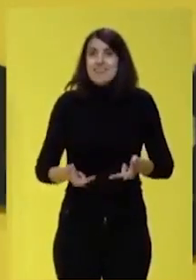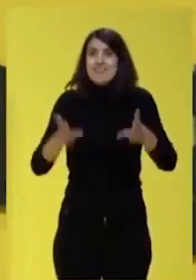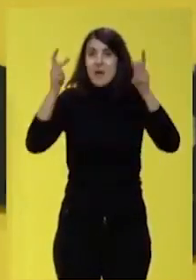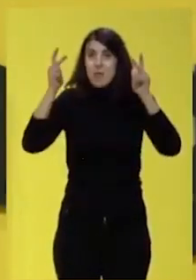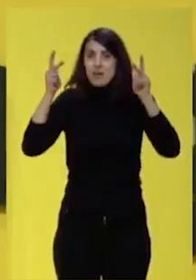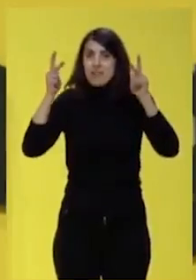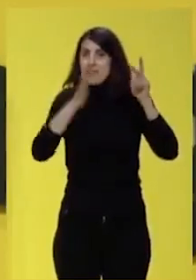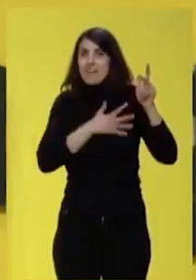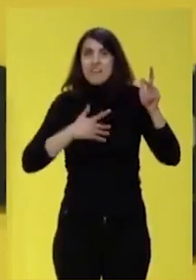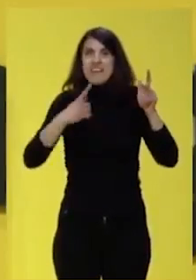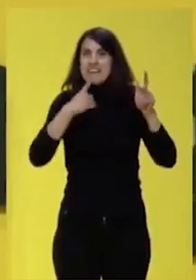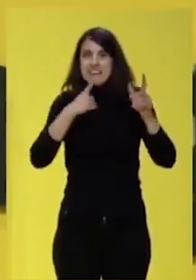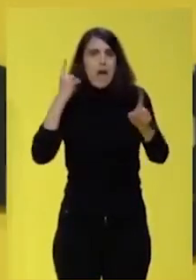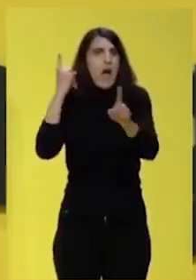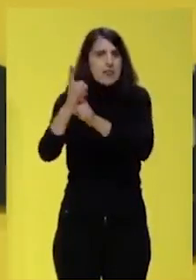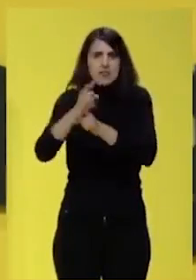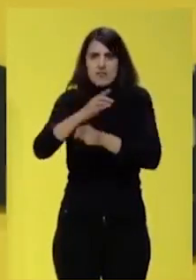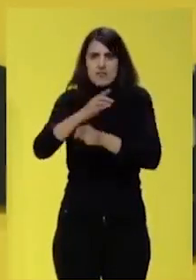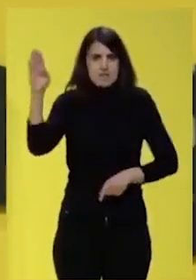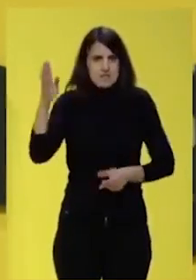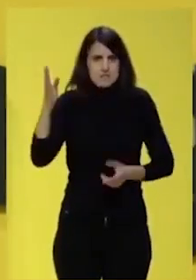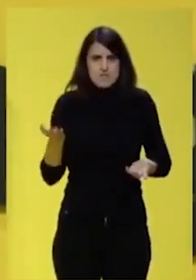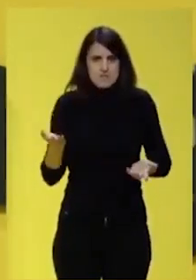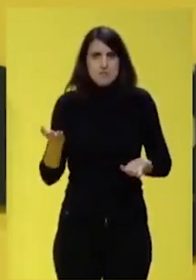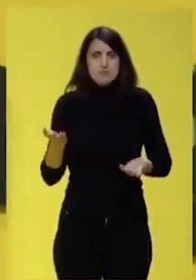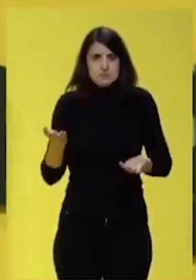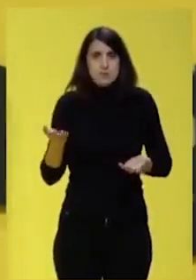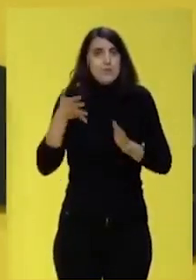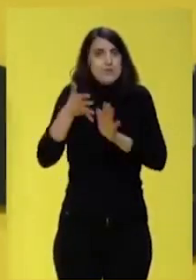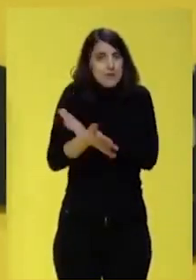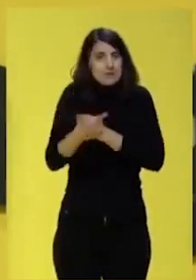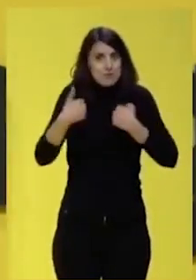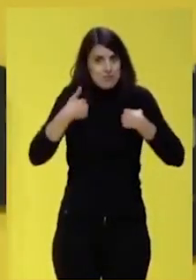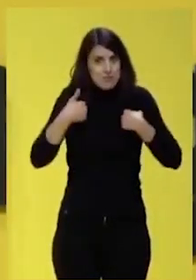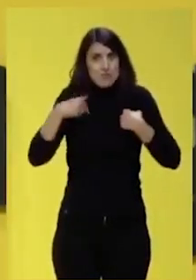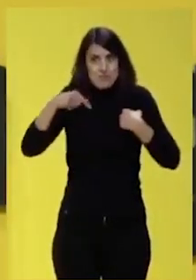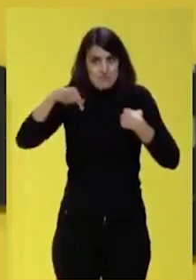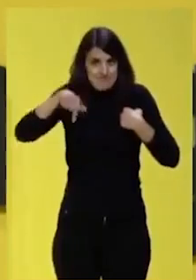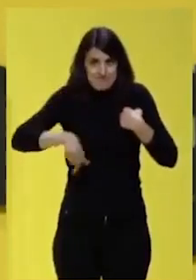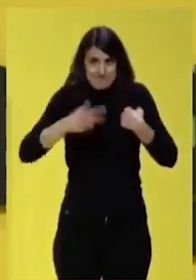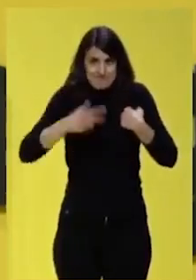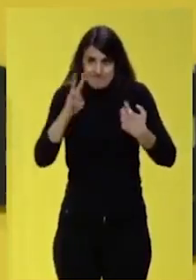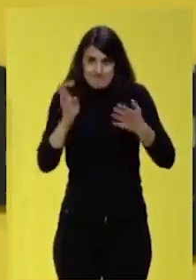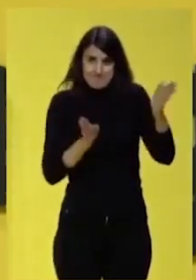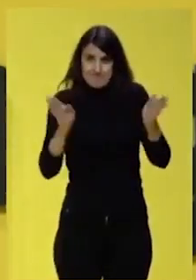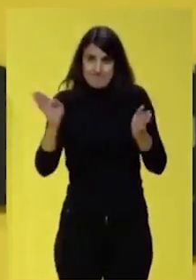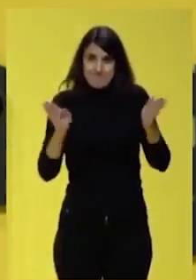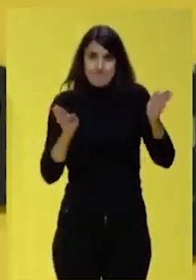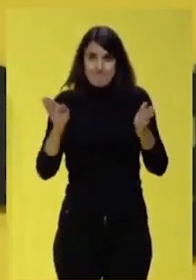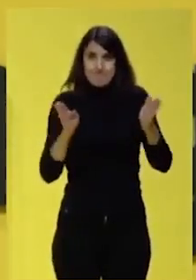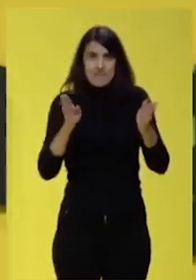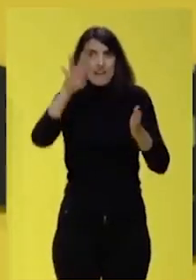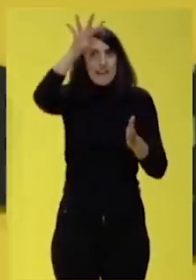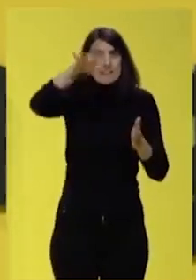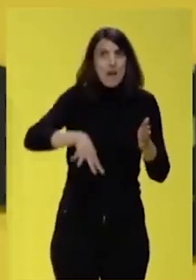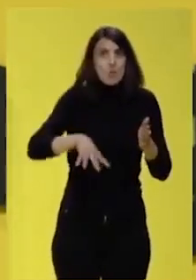profundamente antifascistas. Por eso, aquí, hoy, lo que hay son dos maneras de ver el mundo, dos maneras de ver